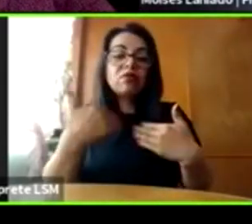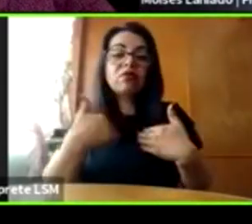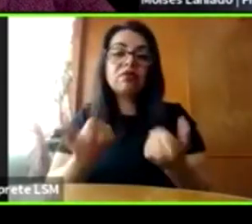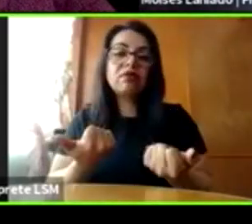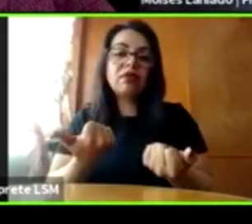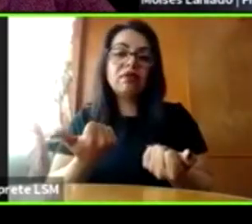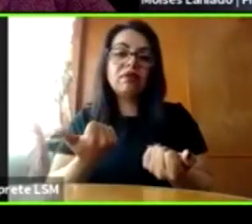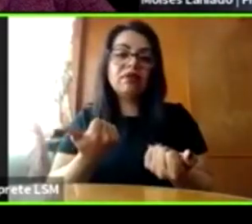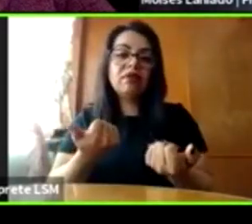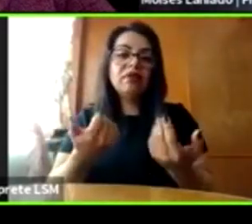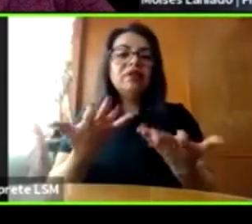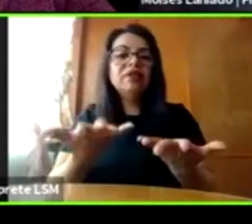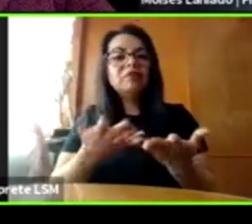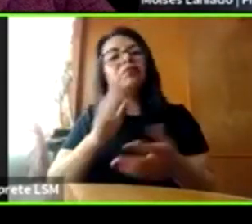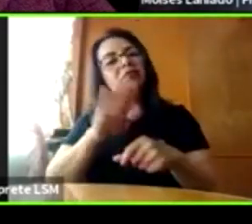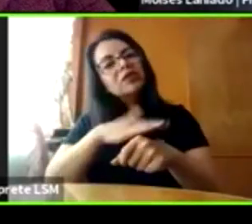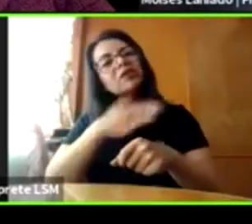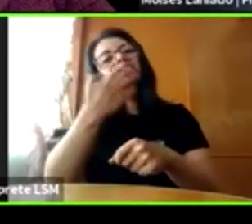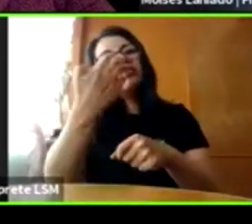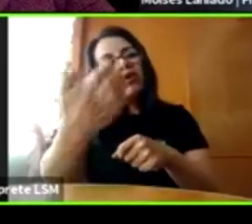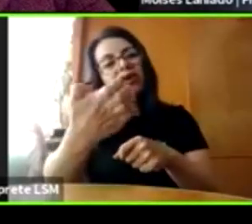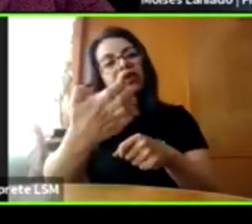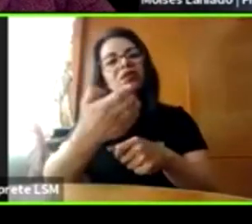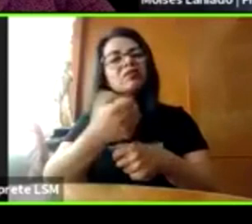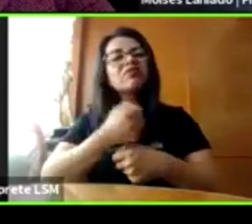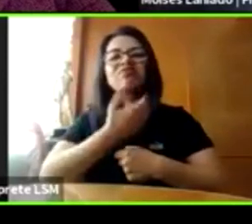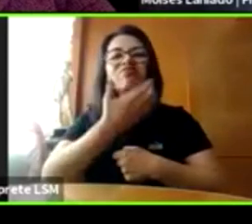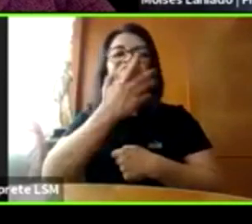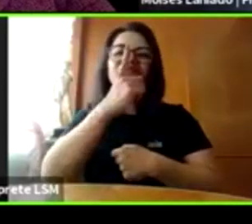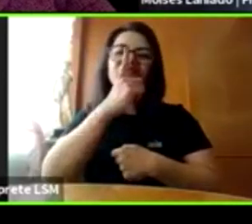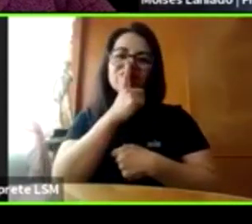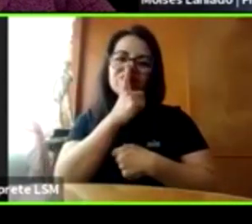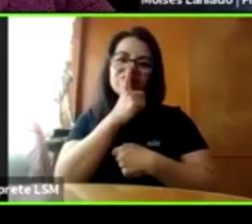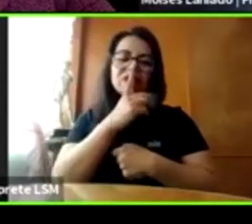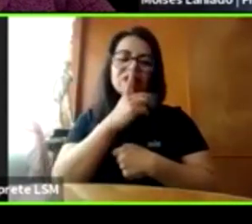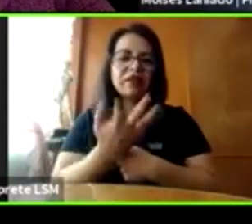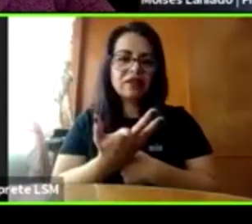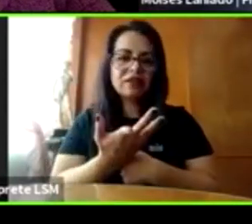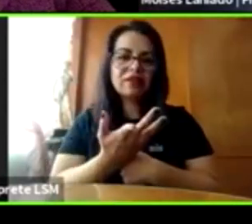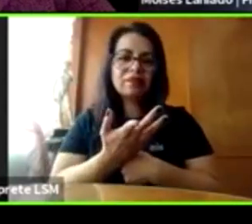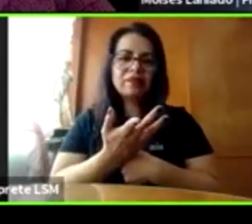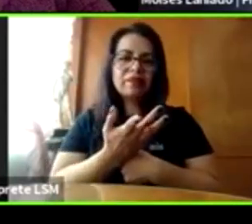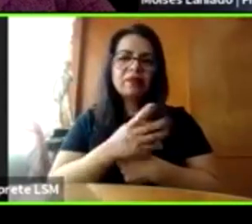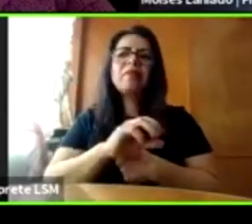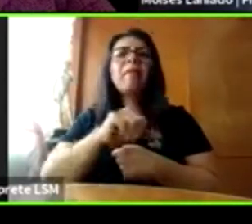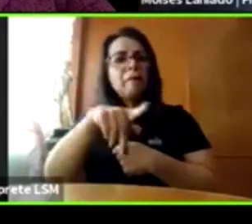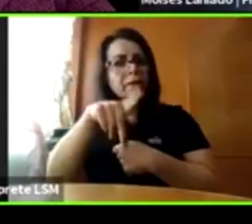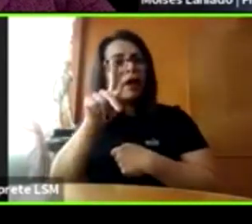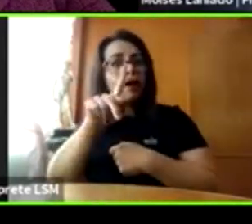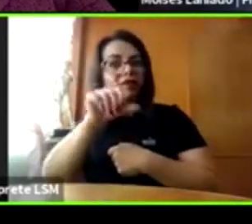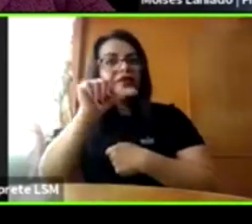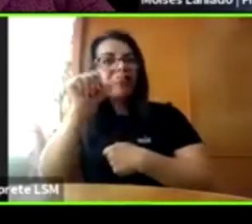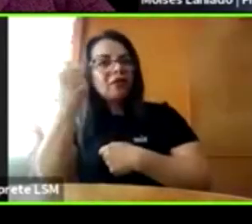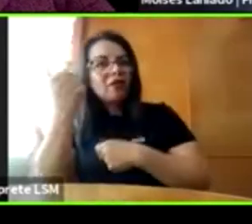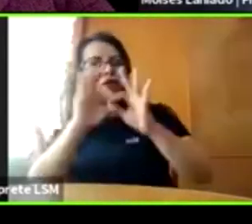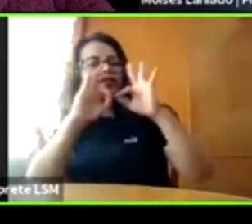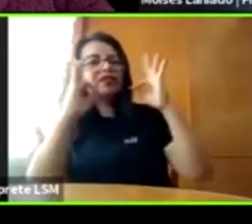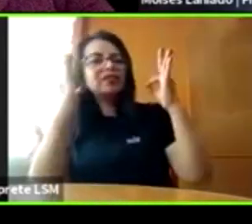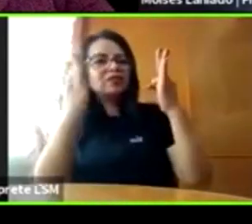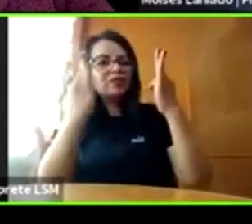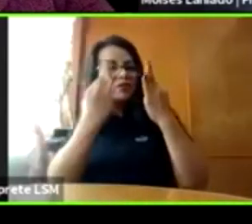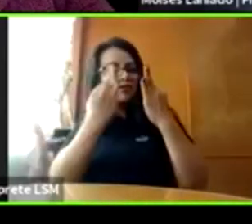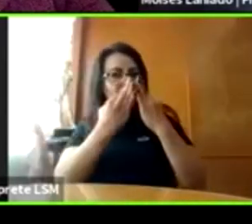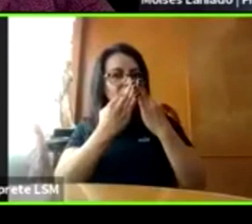hablan mucho tiempo después. Sin embargo, sí hablan de muchas otras maneras. Hablan con señales de